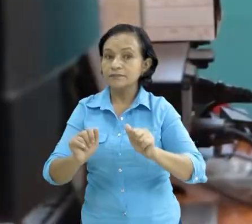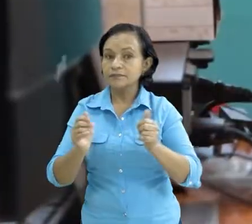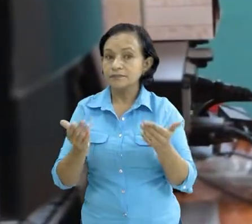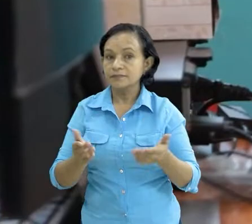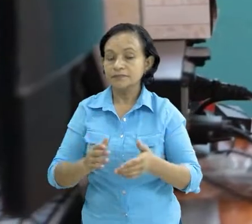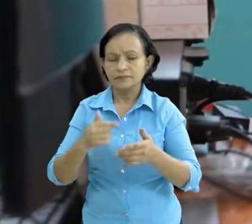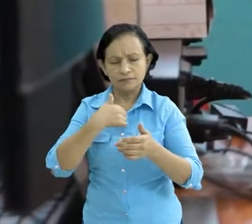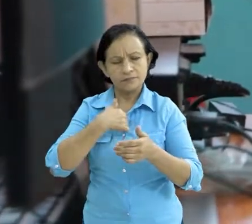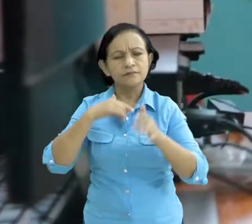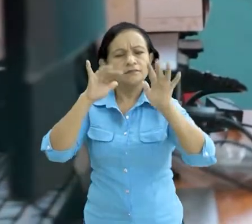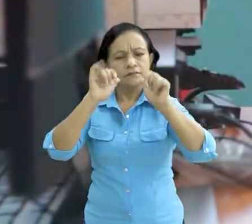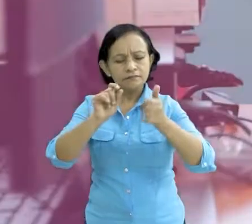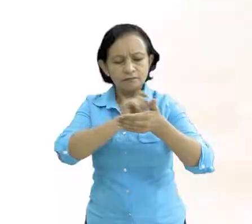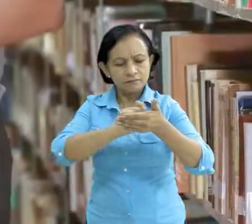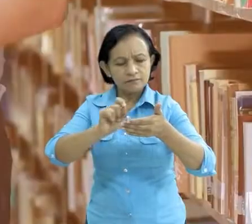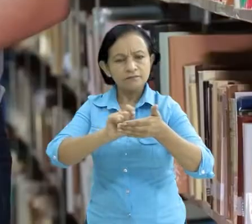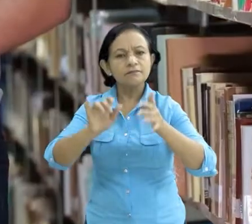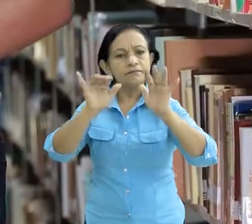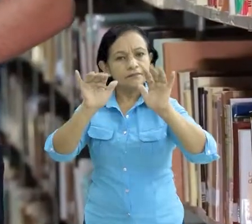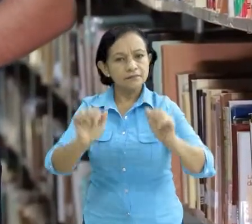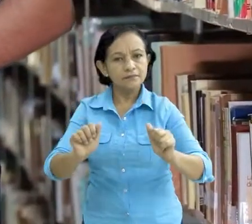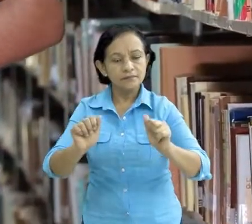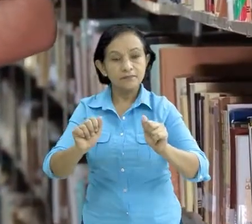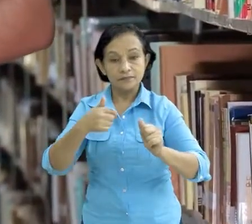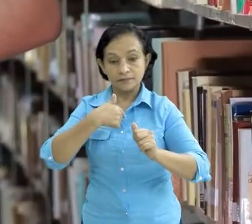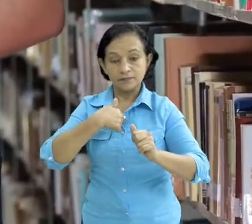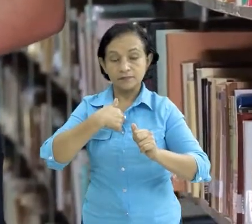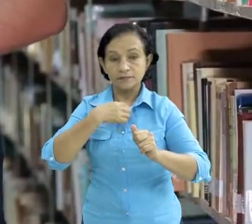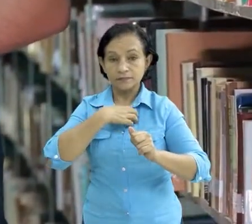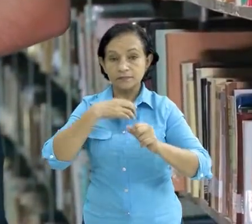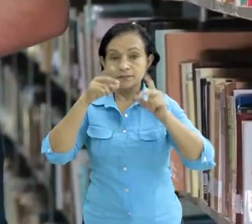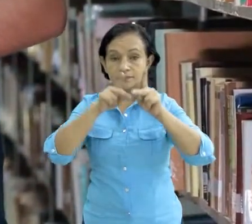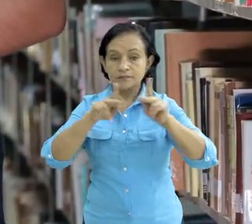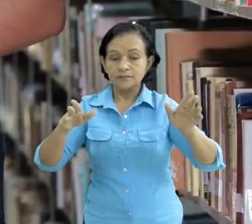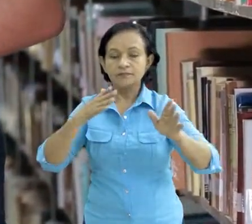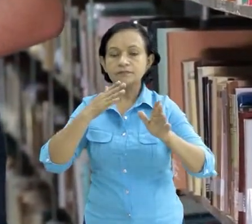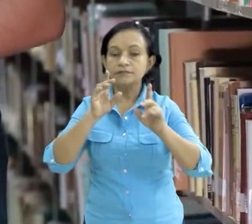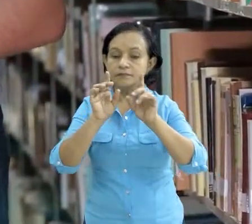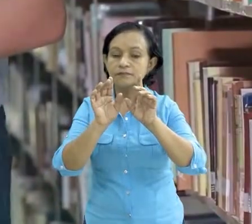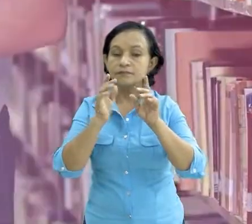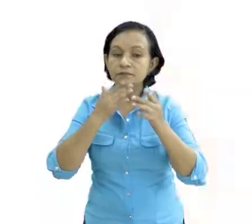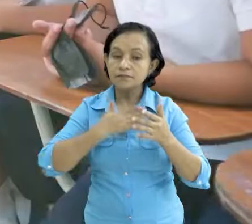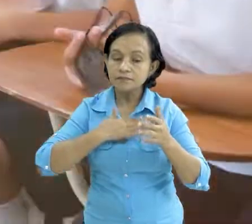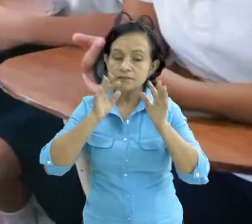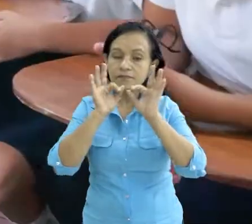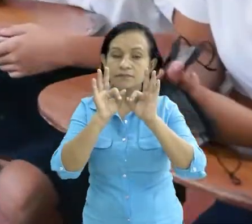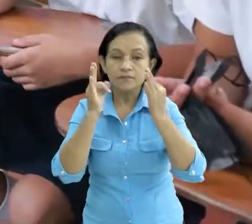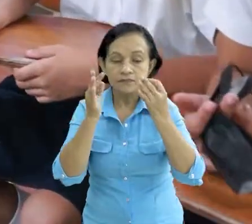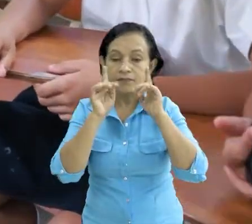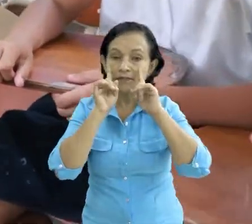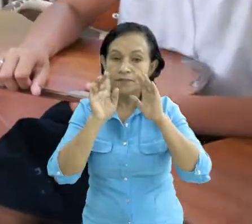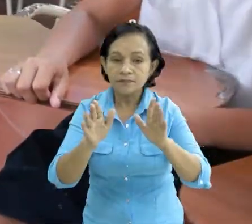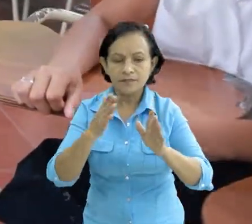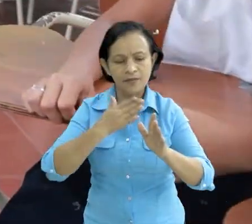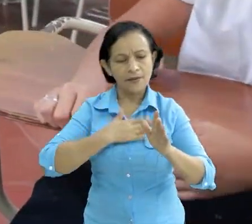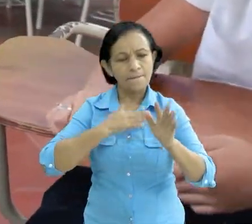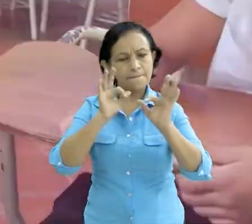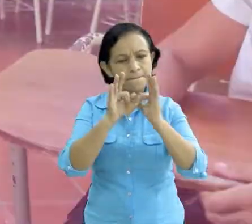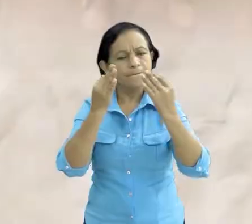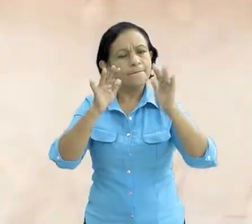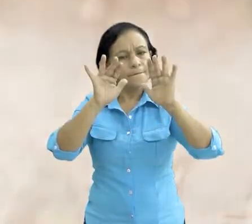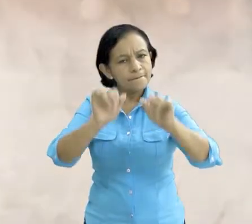yo también ya lo hice yo ya tengo mi plan mi familia está segura mi familia ya está